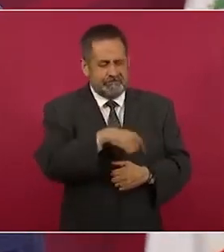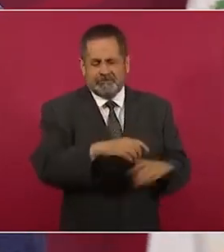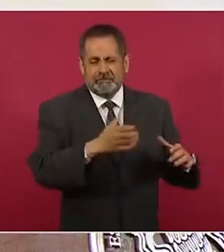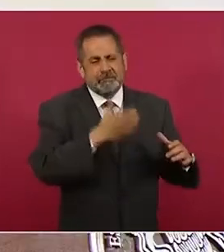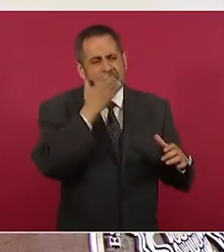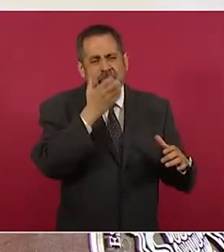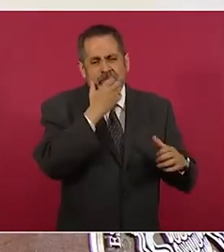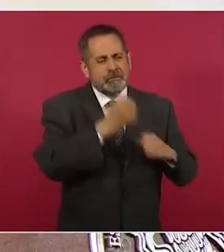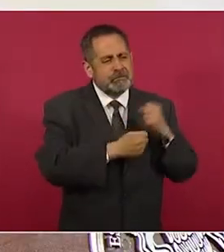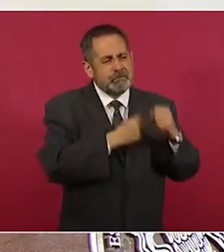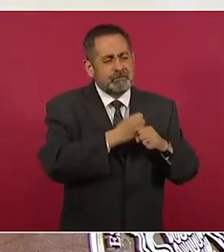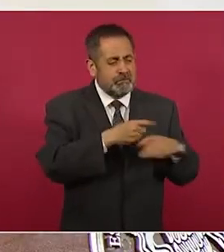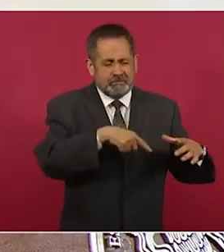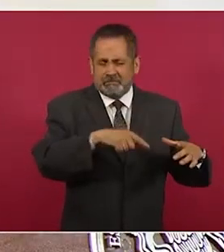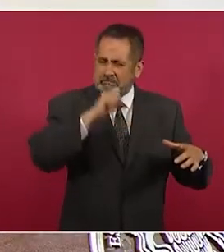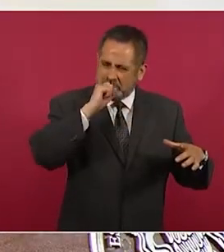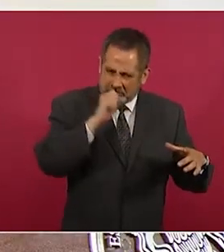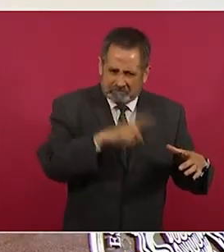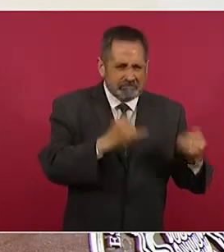traidores,